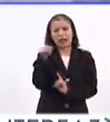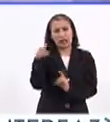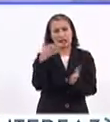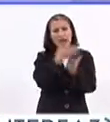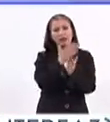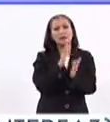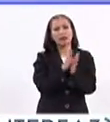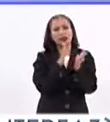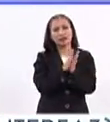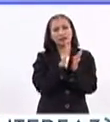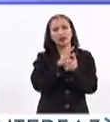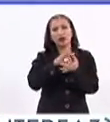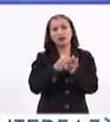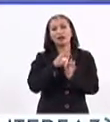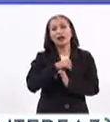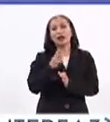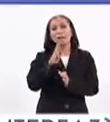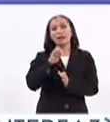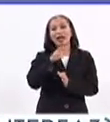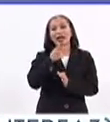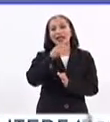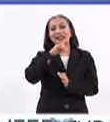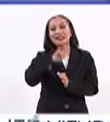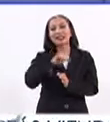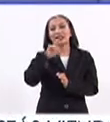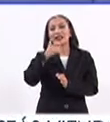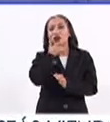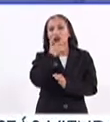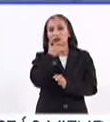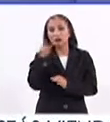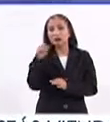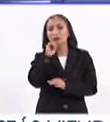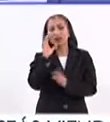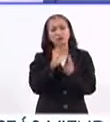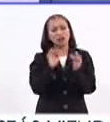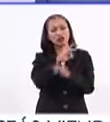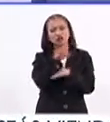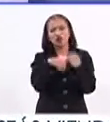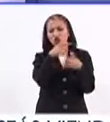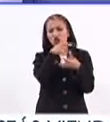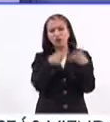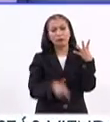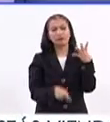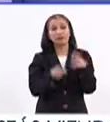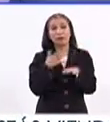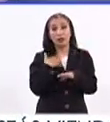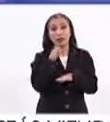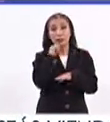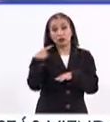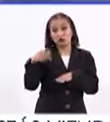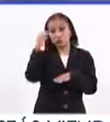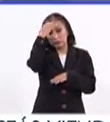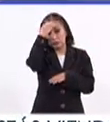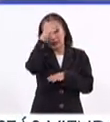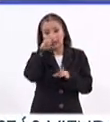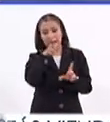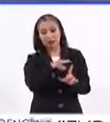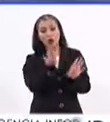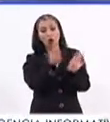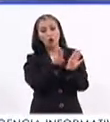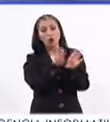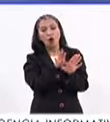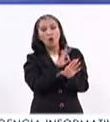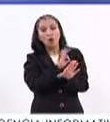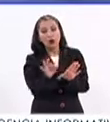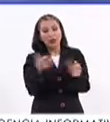participado en las Olimpiadas de Beijing y de Londres, y pues nos está contando todos los aspectos que tienen que ver, incluso desde su propia experiencia, de